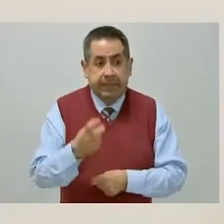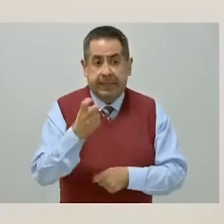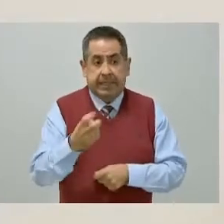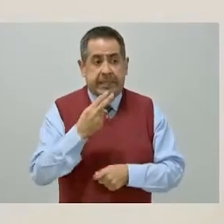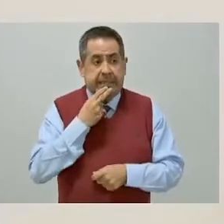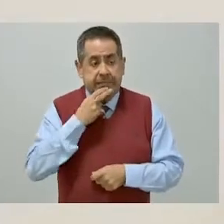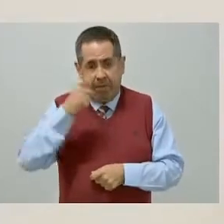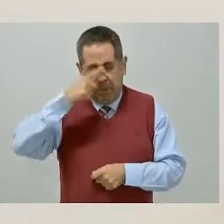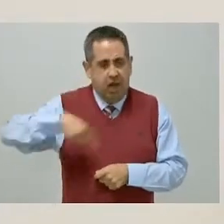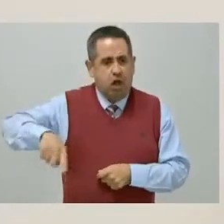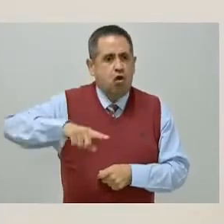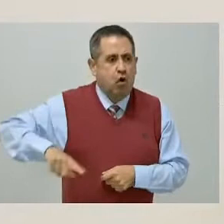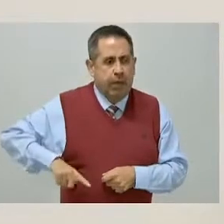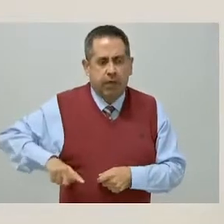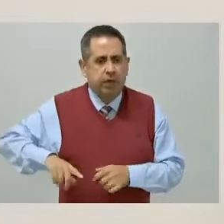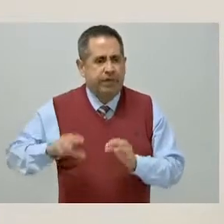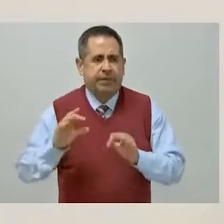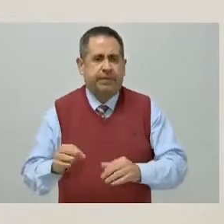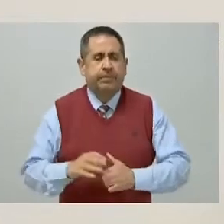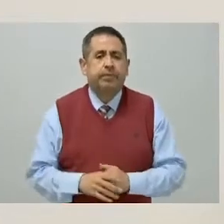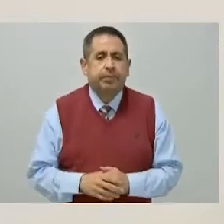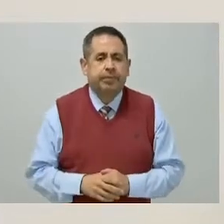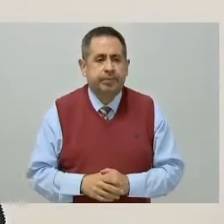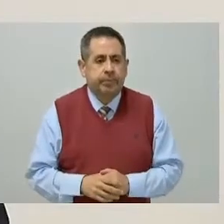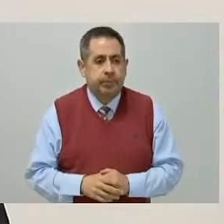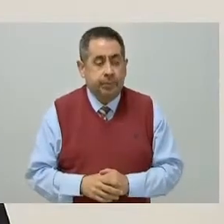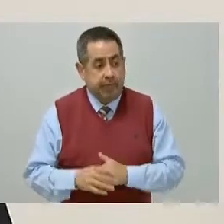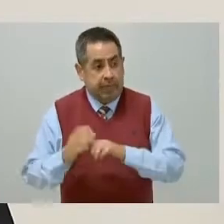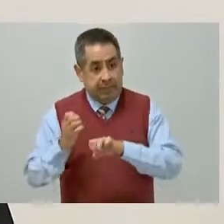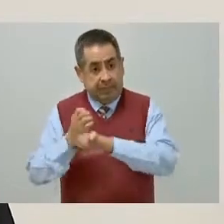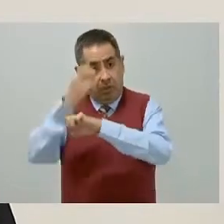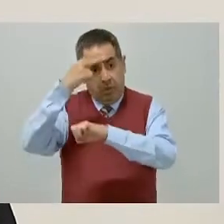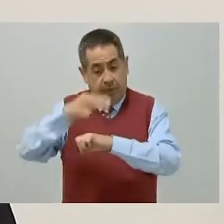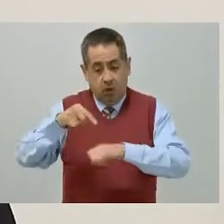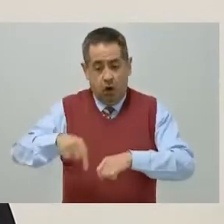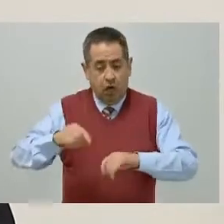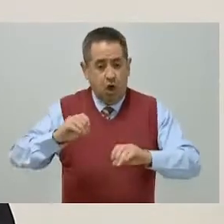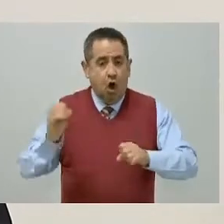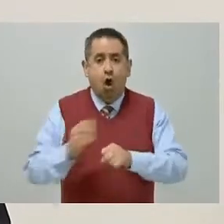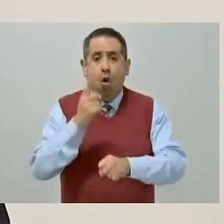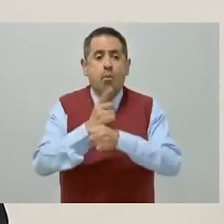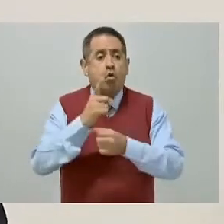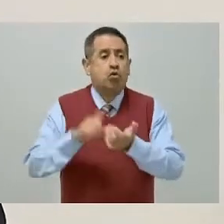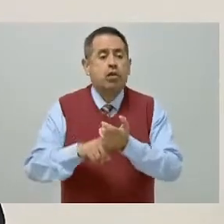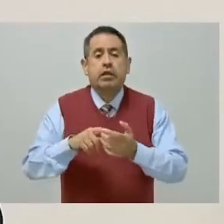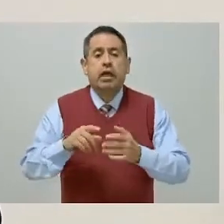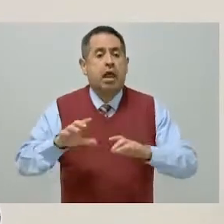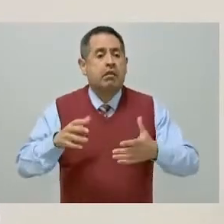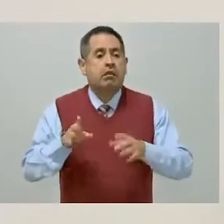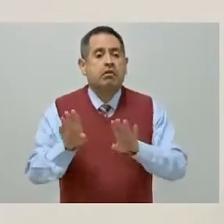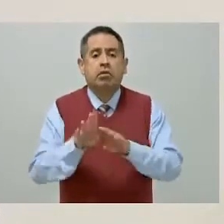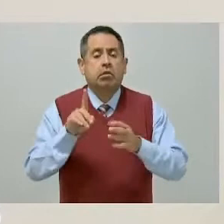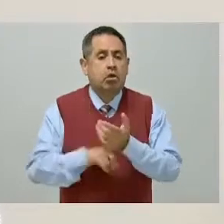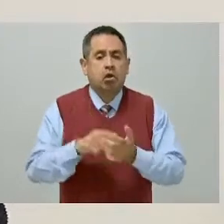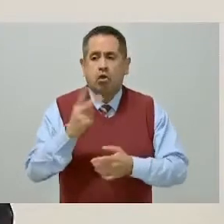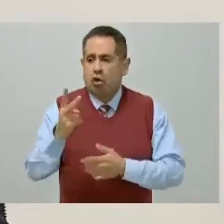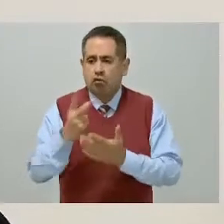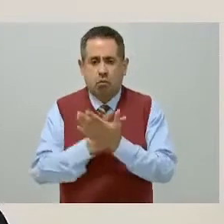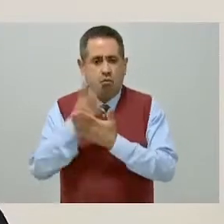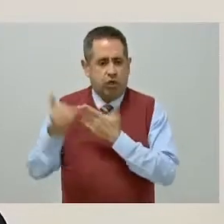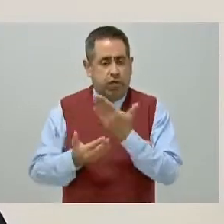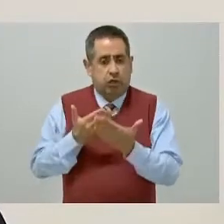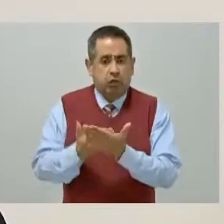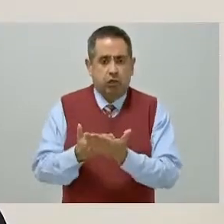distintivos de su gobierno. El Estado de México tiene la oportunidad de ser sede de dos de los proyectos